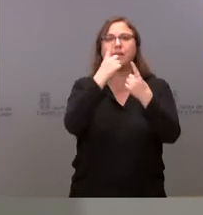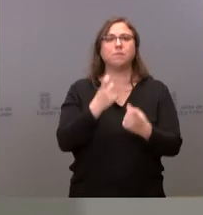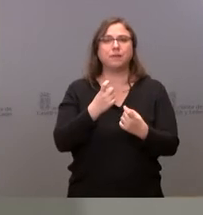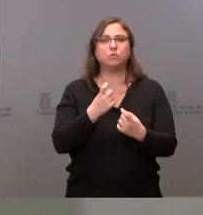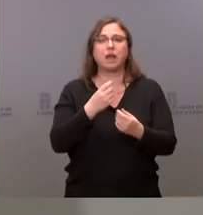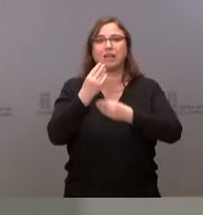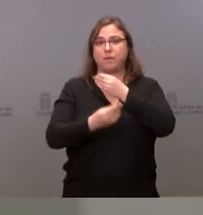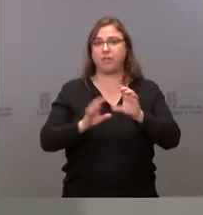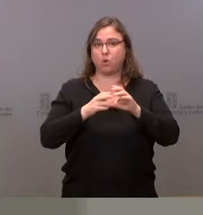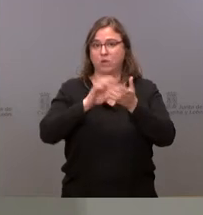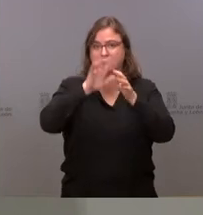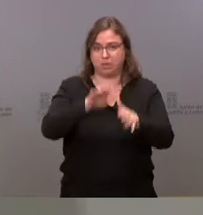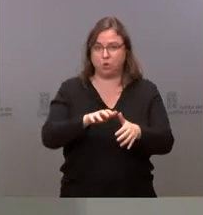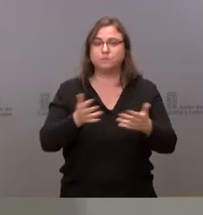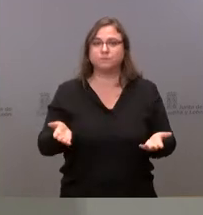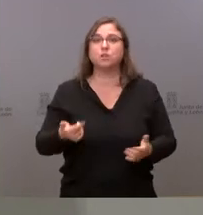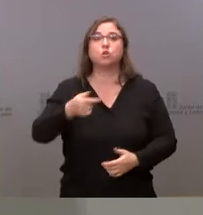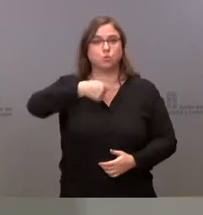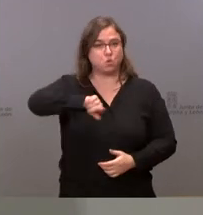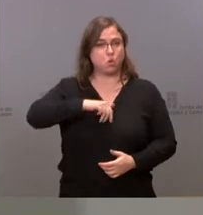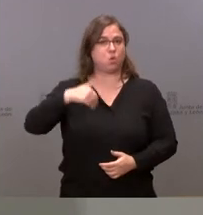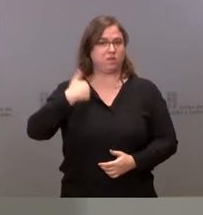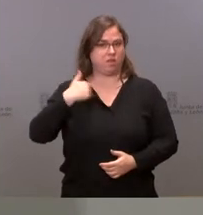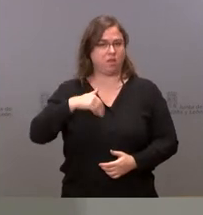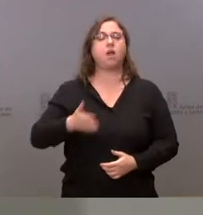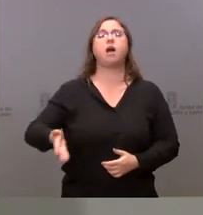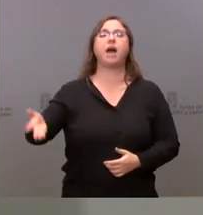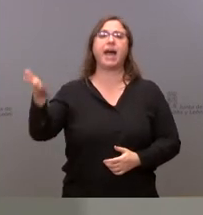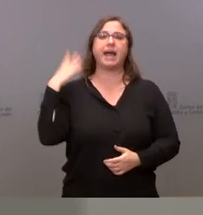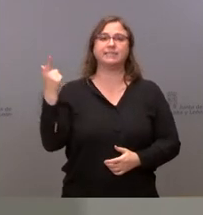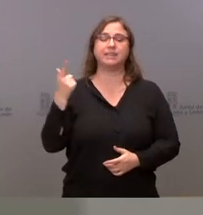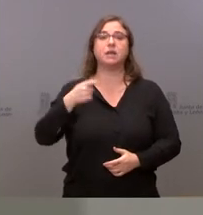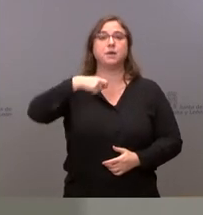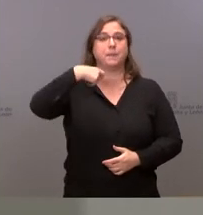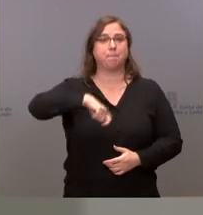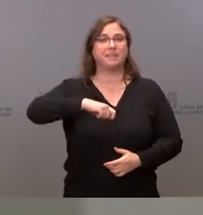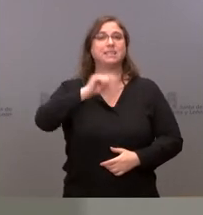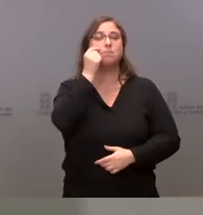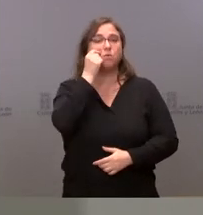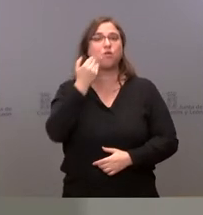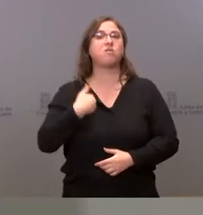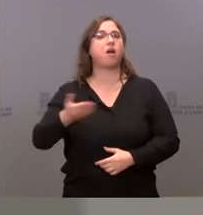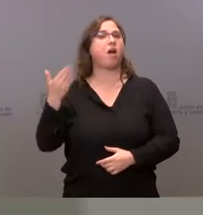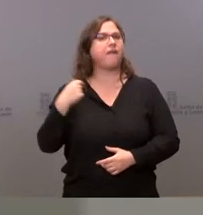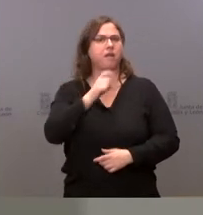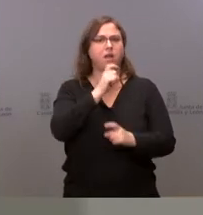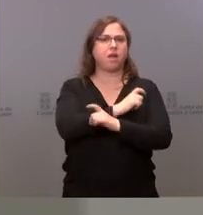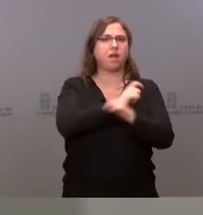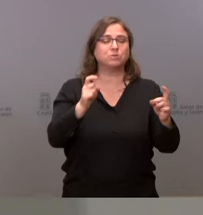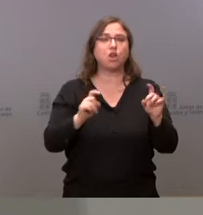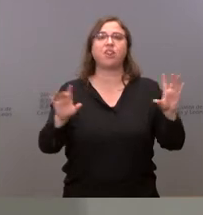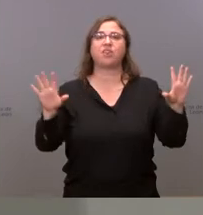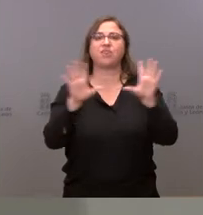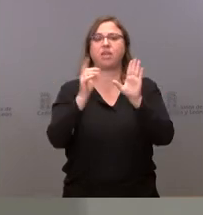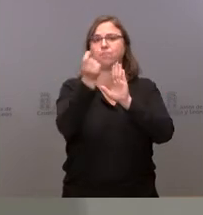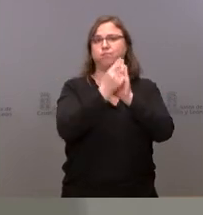hacer la junta nosotros ya ayer el presidente de la junta de castellano de mañeca anunció 10 iniciativas en